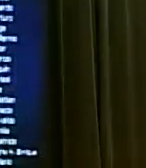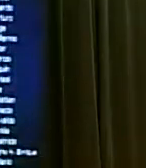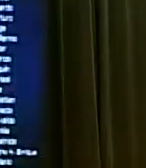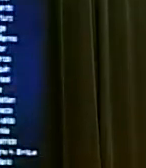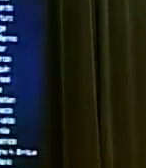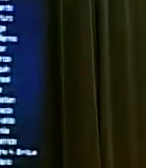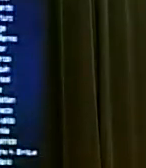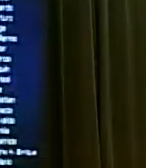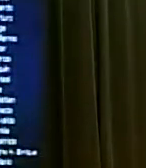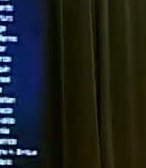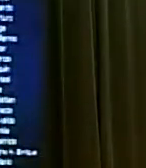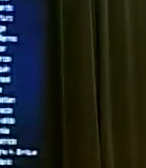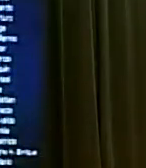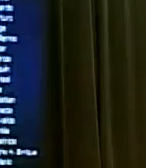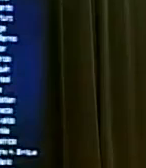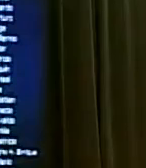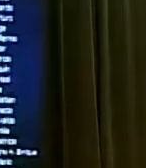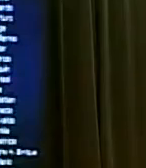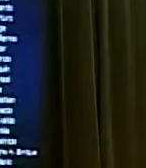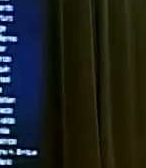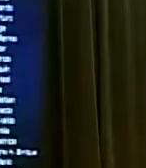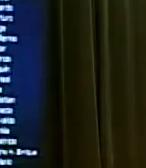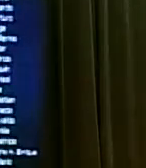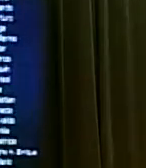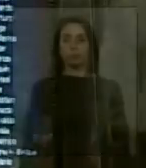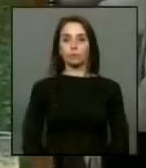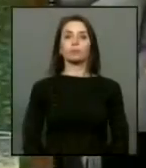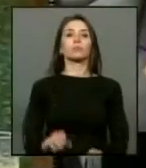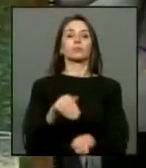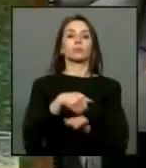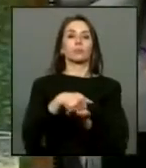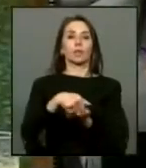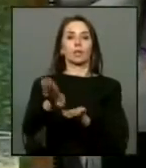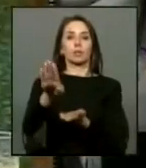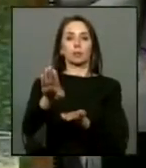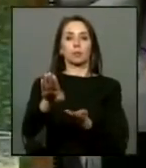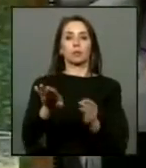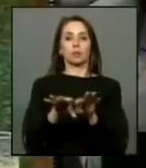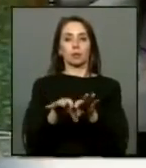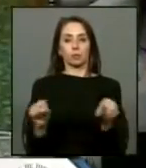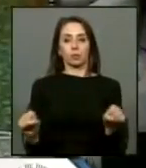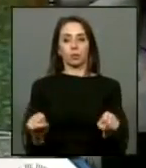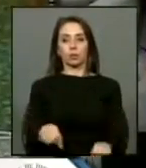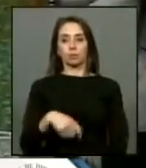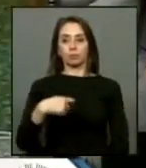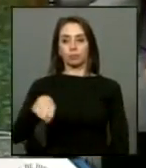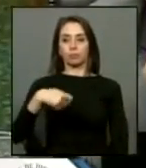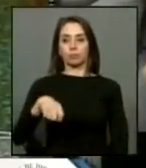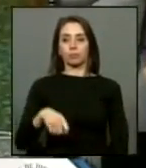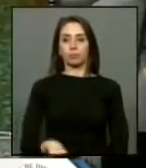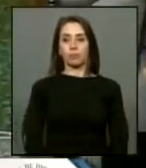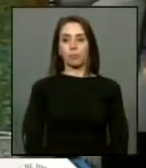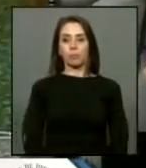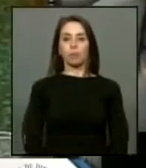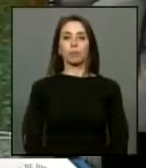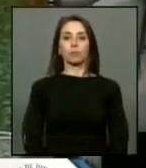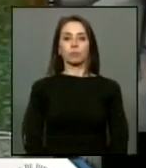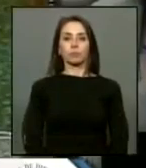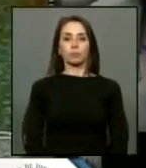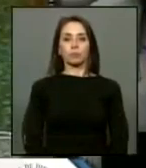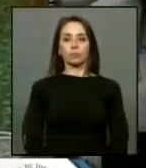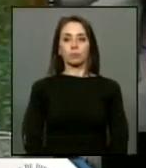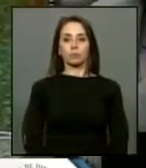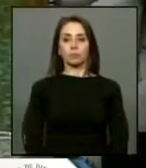35 votos 50 en contra 2 abstenciones rechazada la resolución el fascismo no